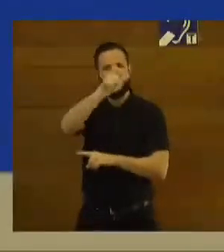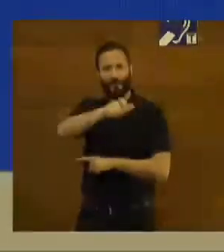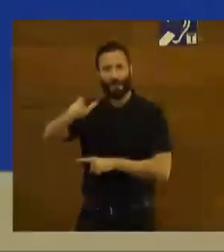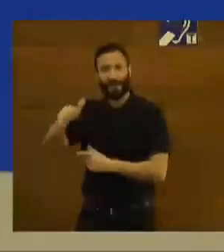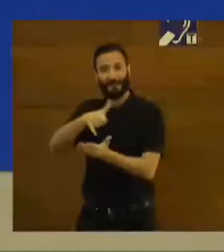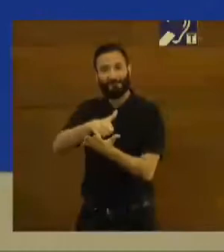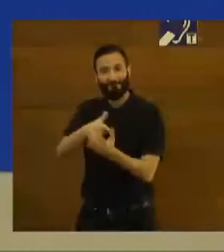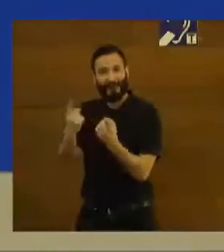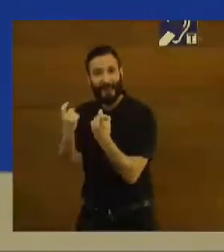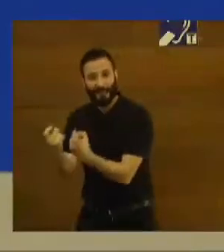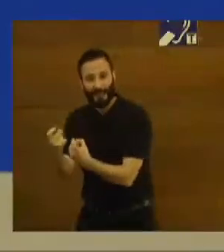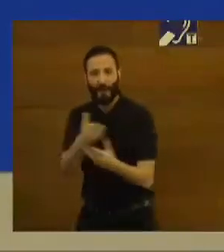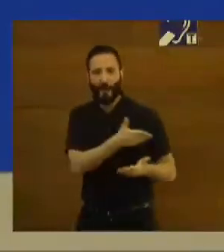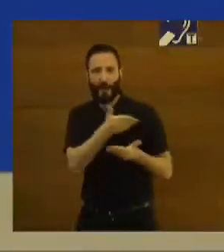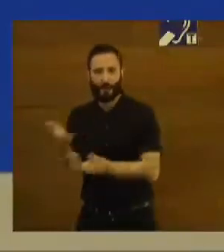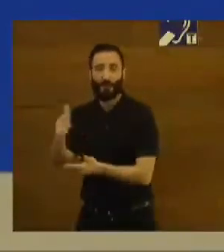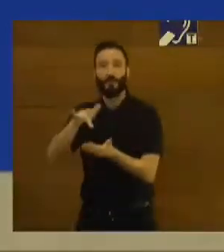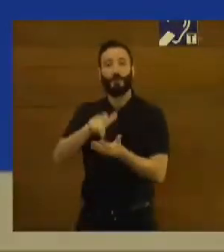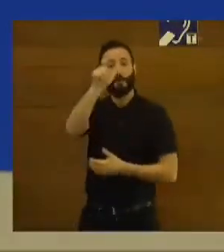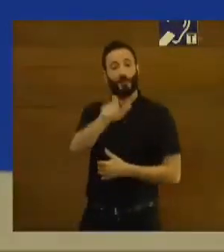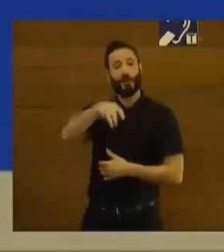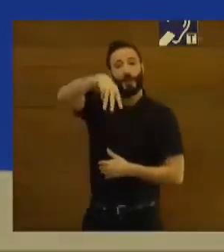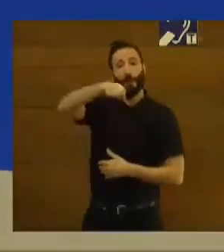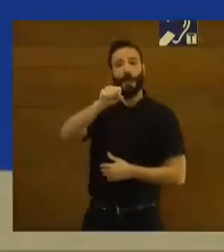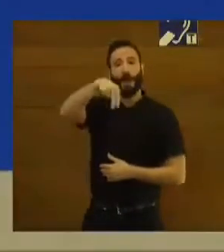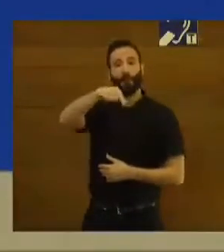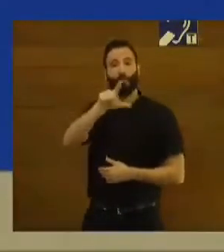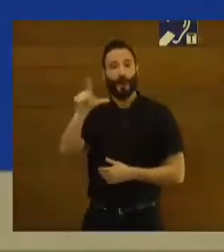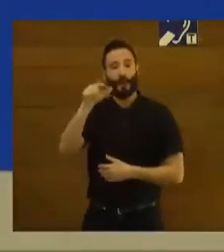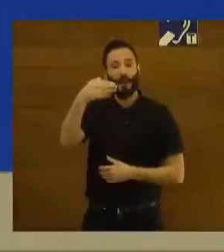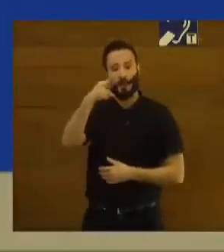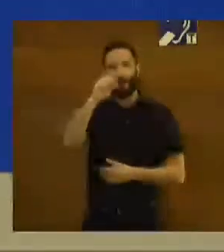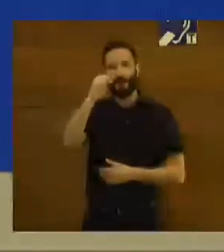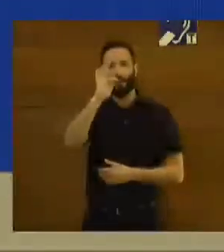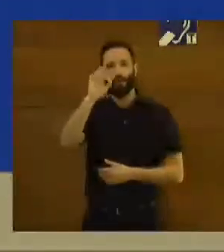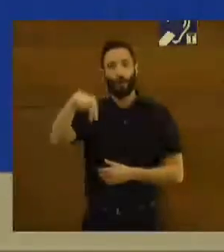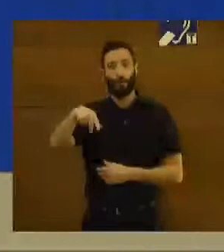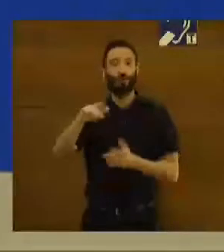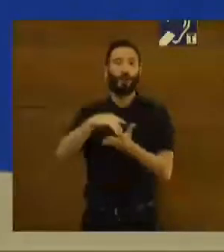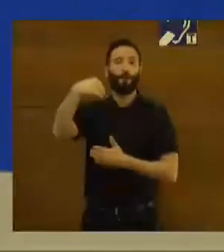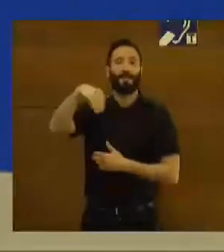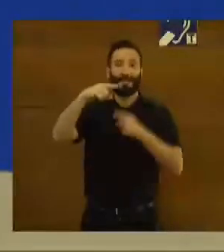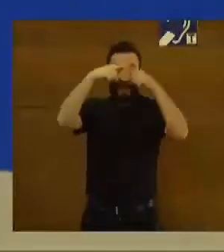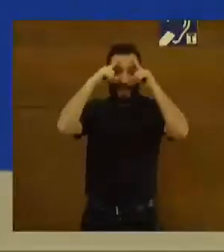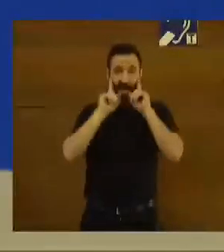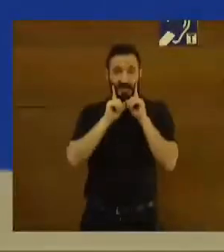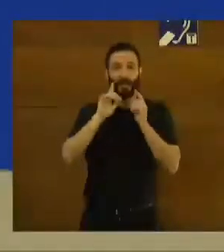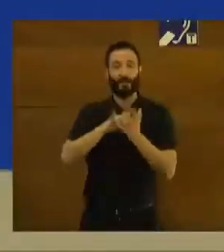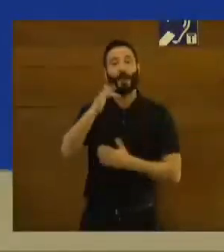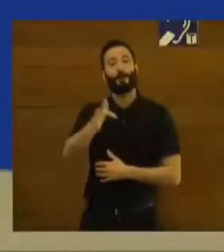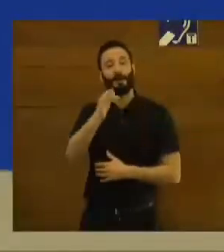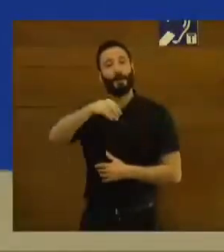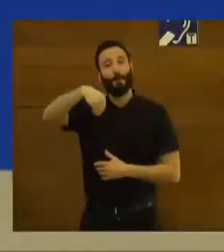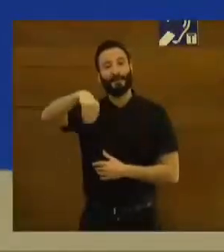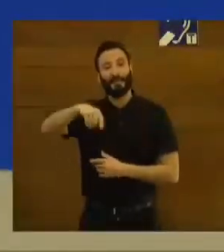necesitan. Manuel Bretón es presidente de Cáritas Española, presidente de la Fundación FOESA, presidente de la Asociación